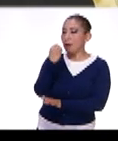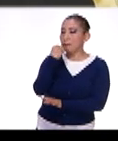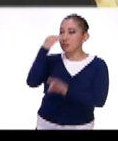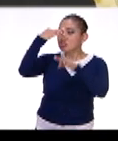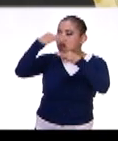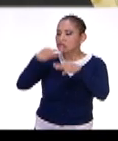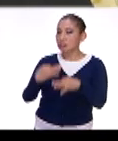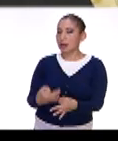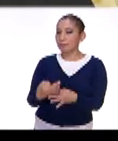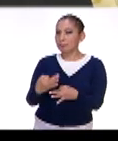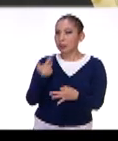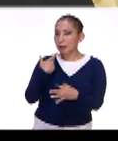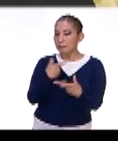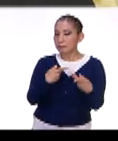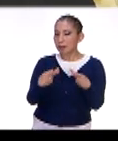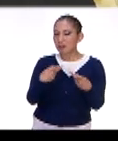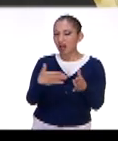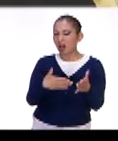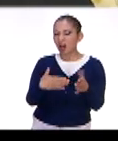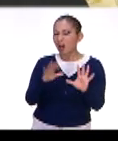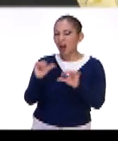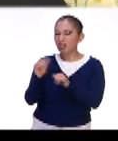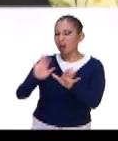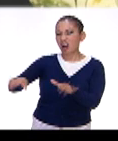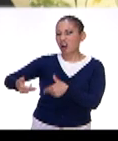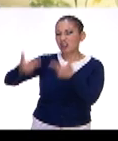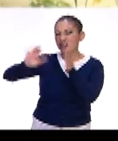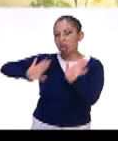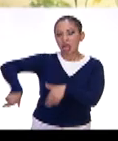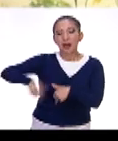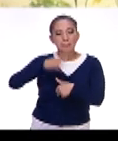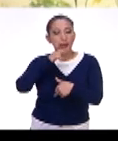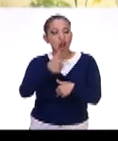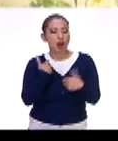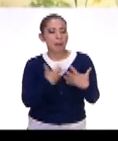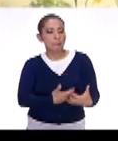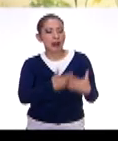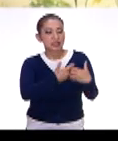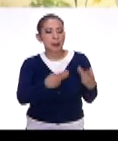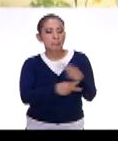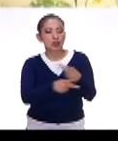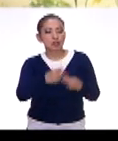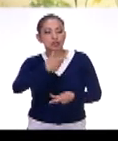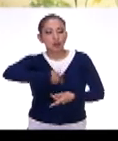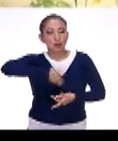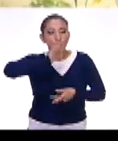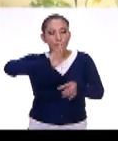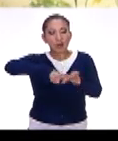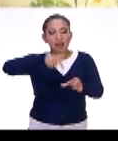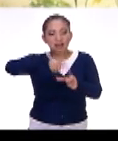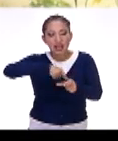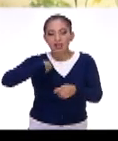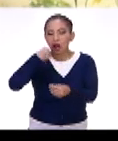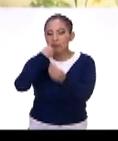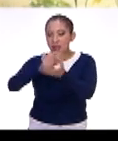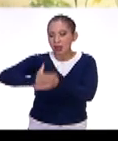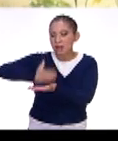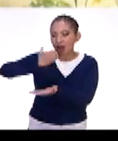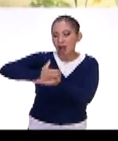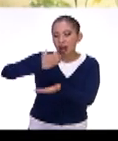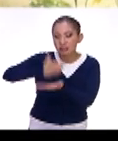digamos que preparada artesanalmente, no es negocio. Y entonces empiezan a producir bebidas, alimentos